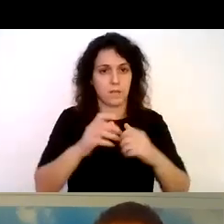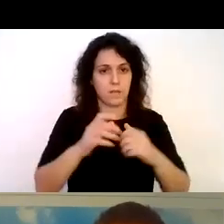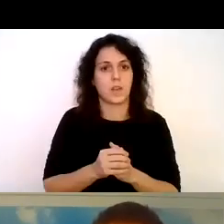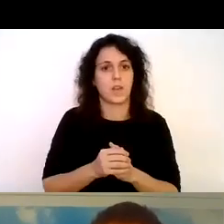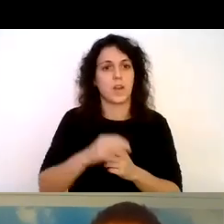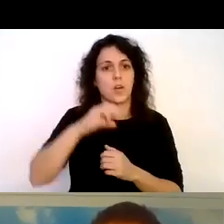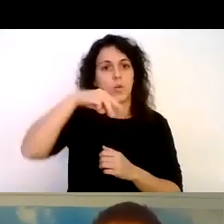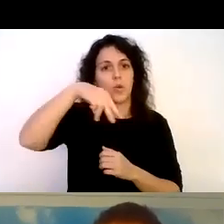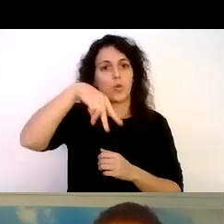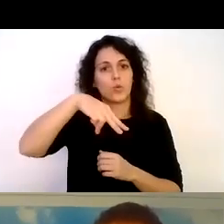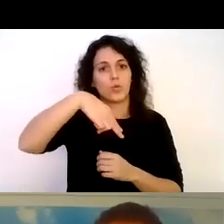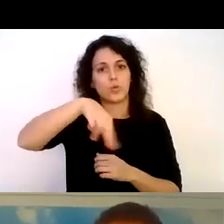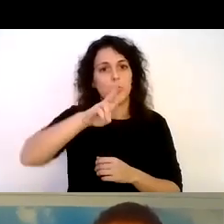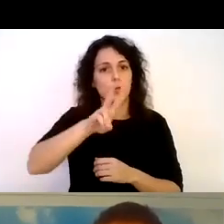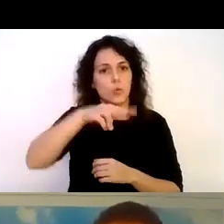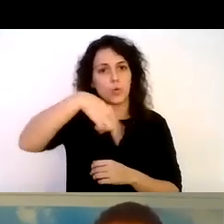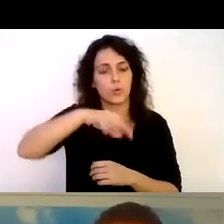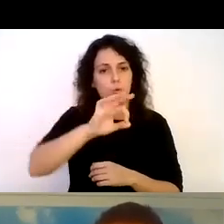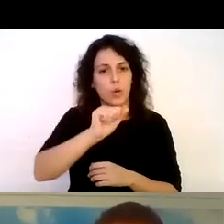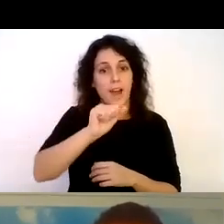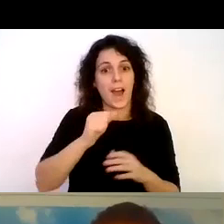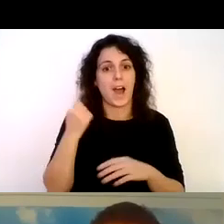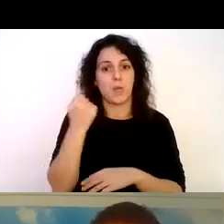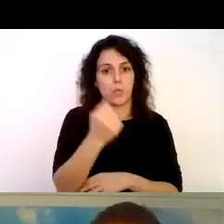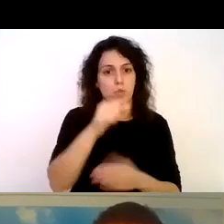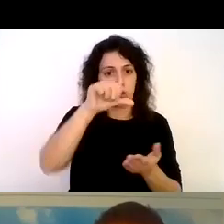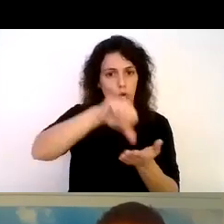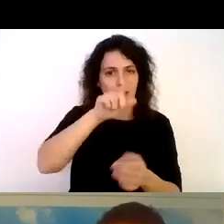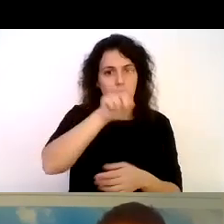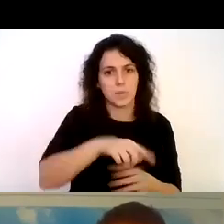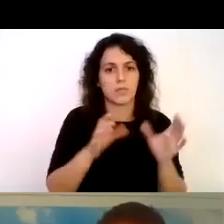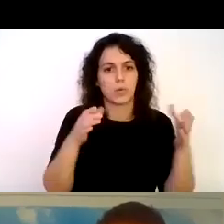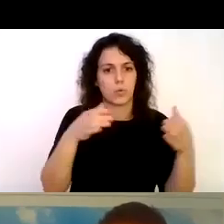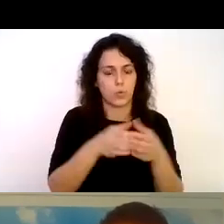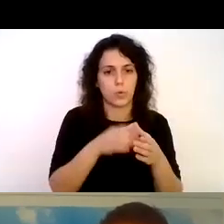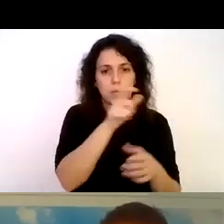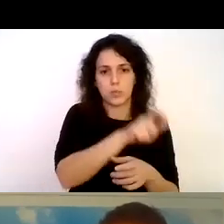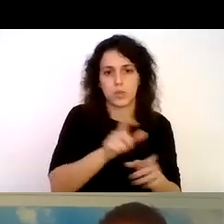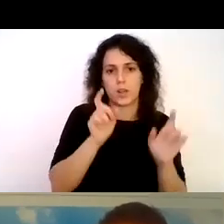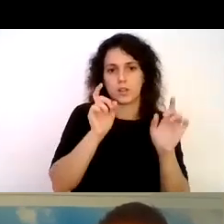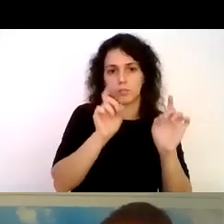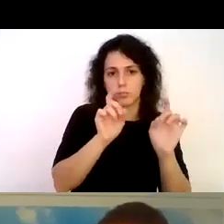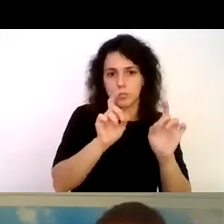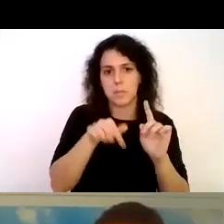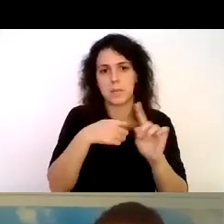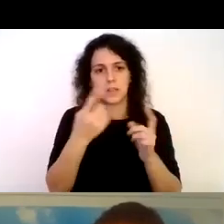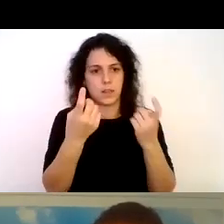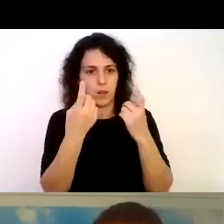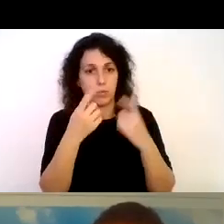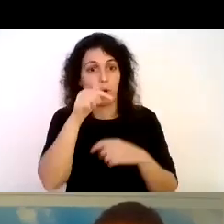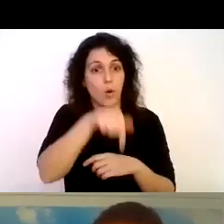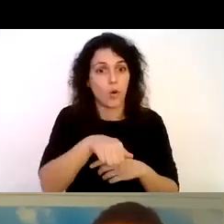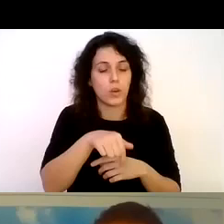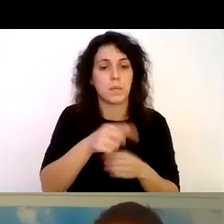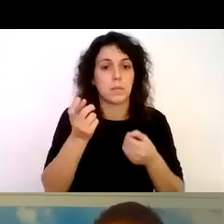Niunoa también con apoyo local fotogrupal de instructores en formación que hoy son miembros de buceos sin